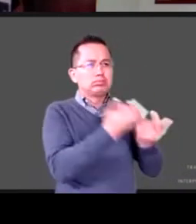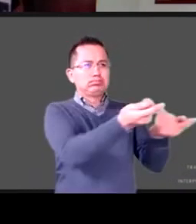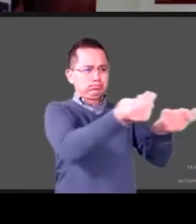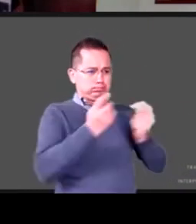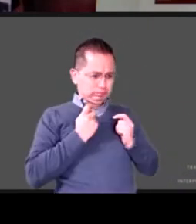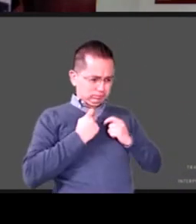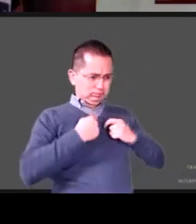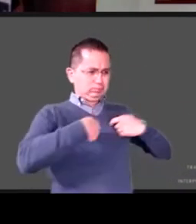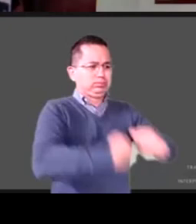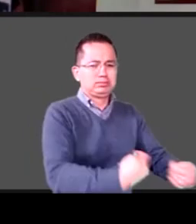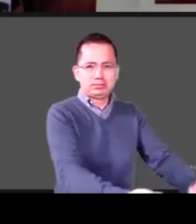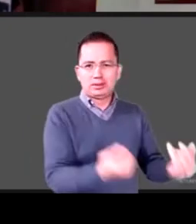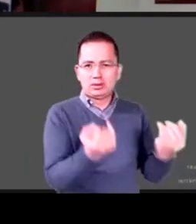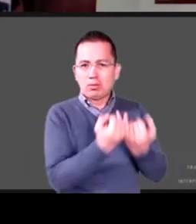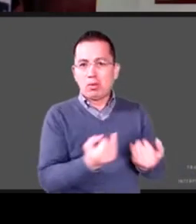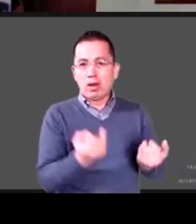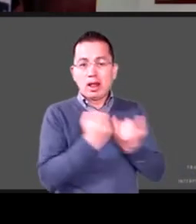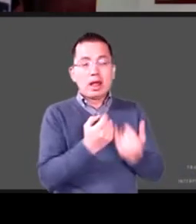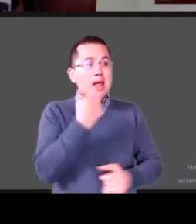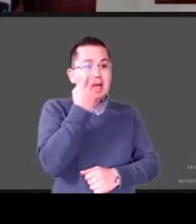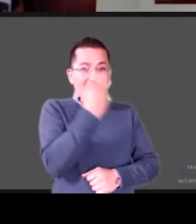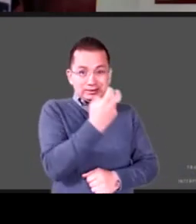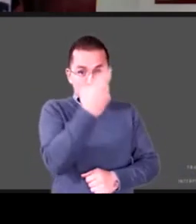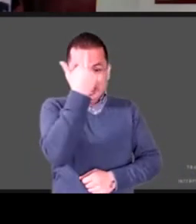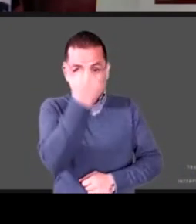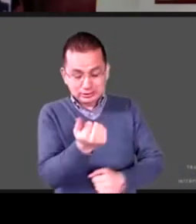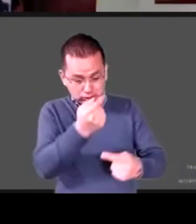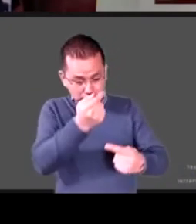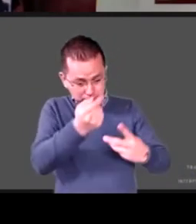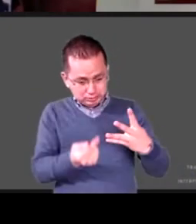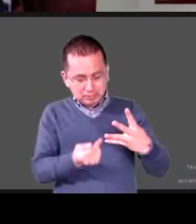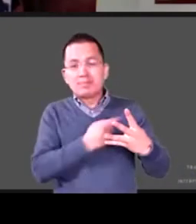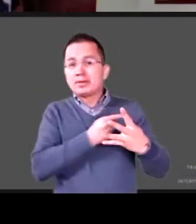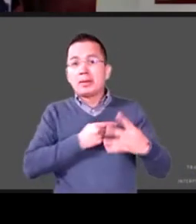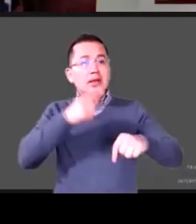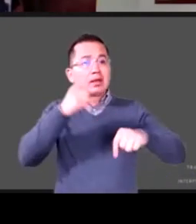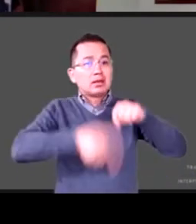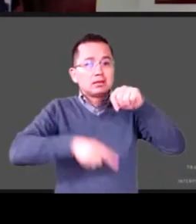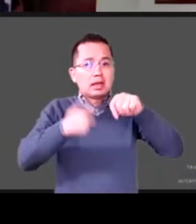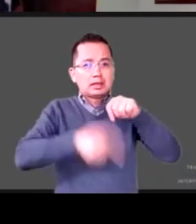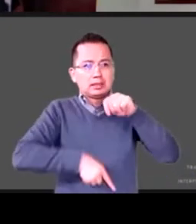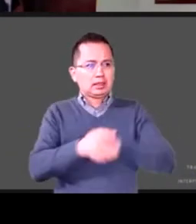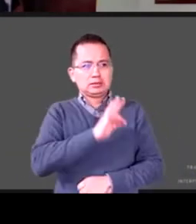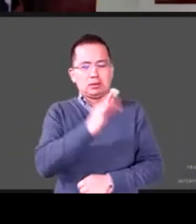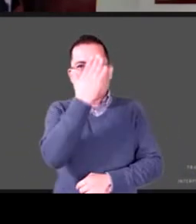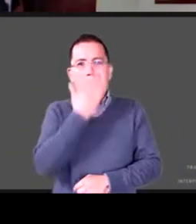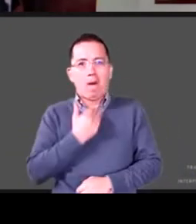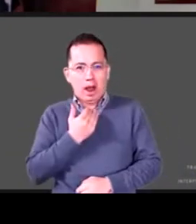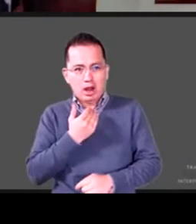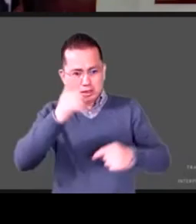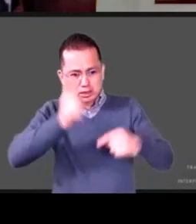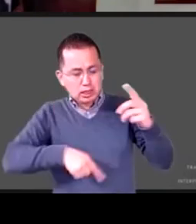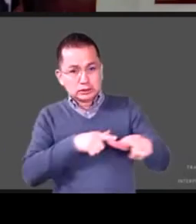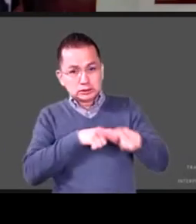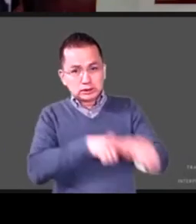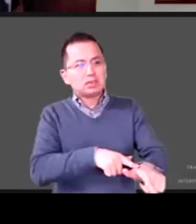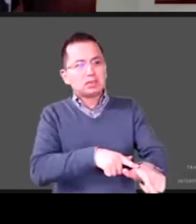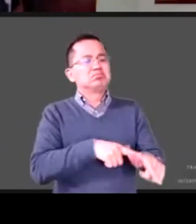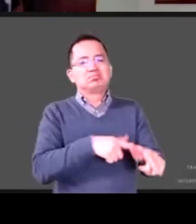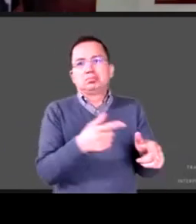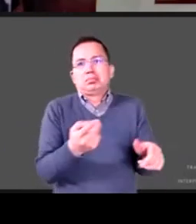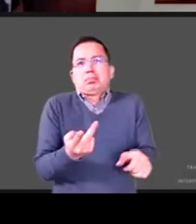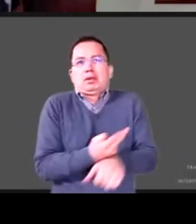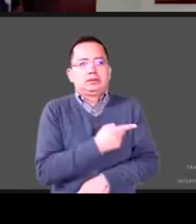infantil no se aminoren lo que se haga digamos ya cuando los niños están en los trabajos